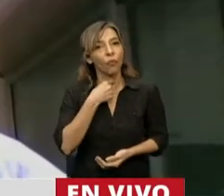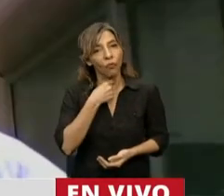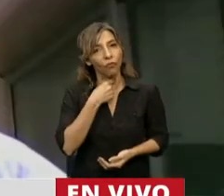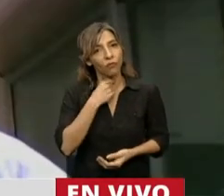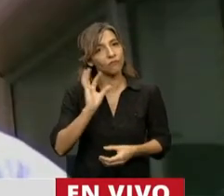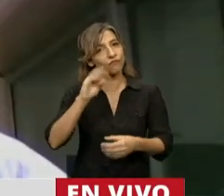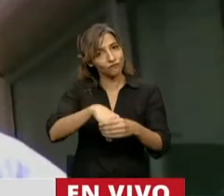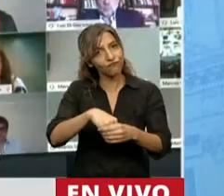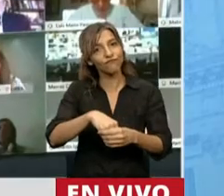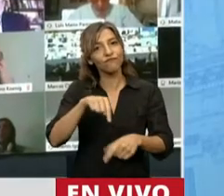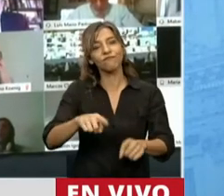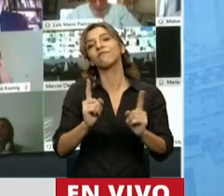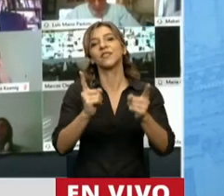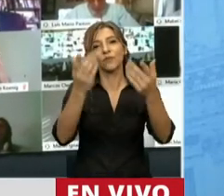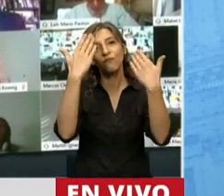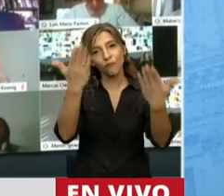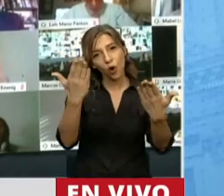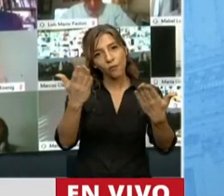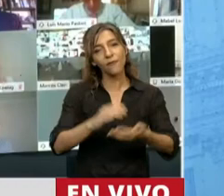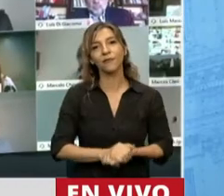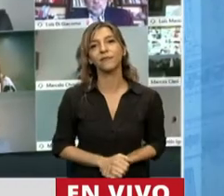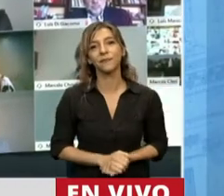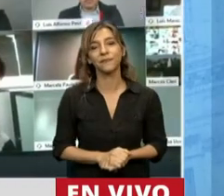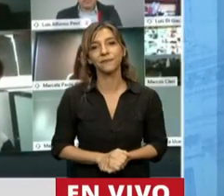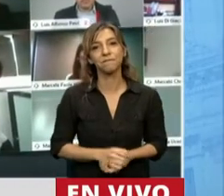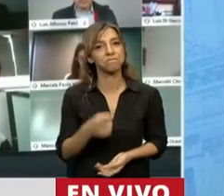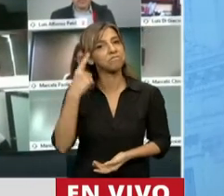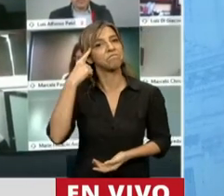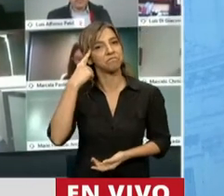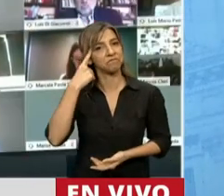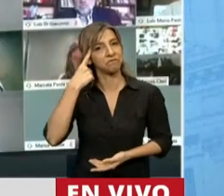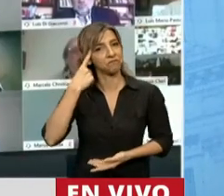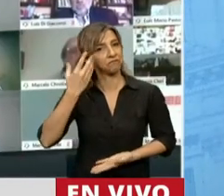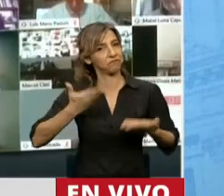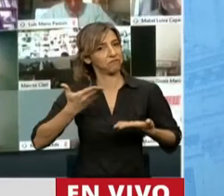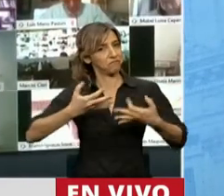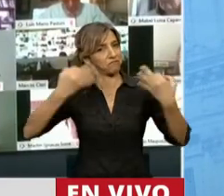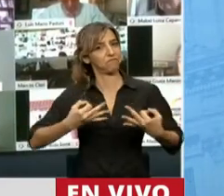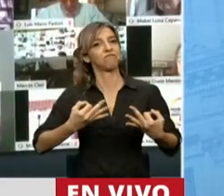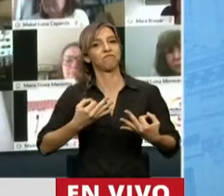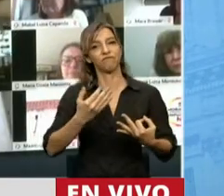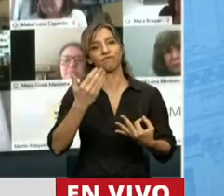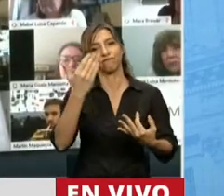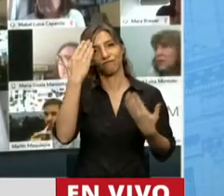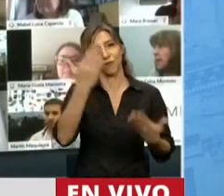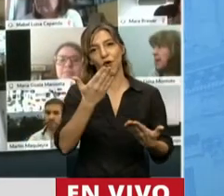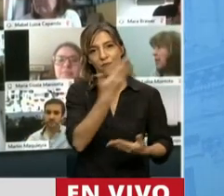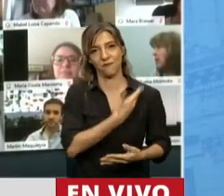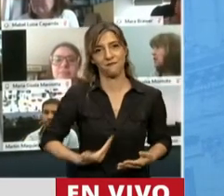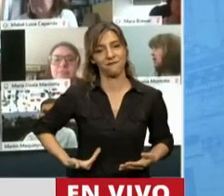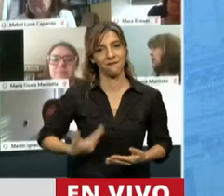este homenaje que se está haciendo justo homenaje, por cierto, al expresidente constitucional,